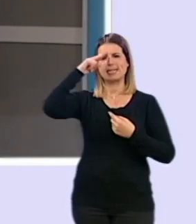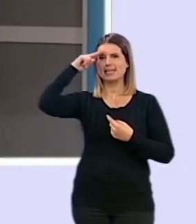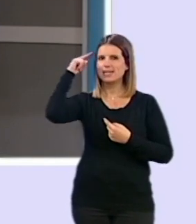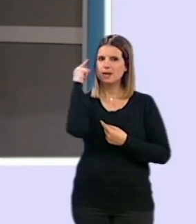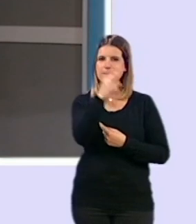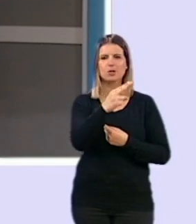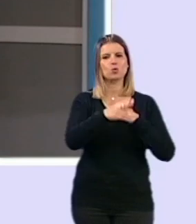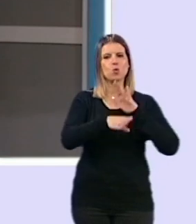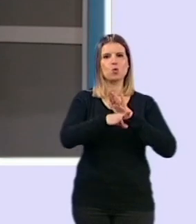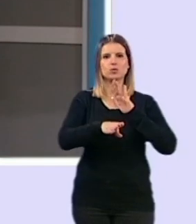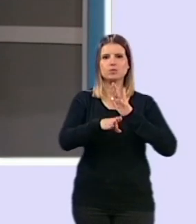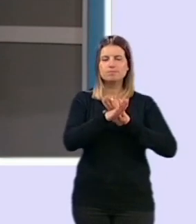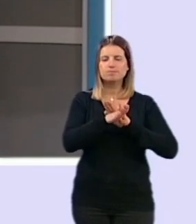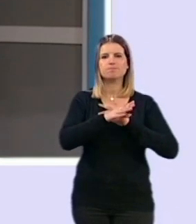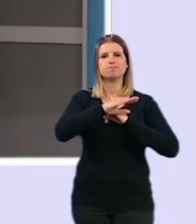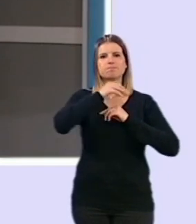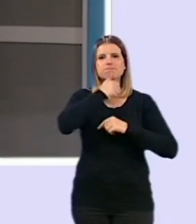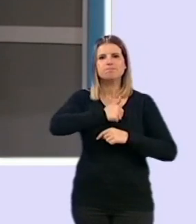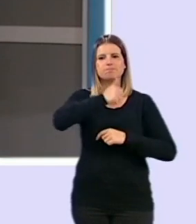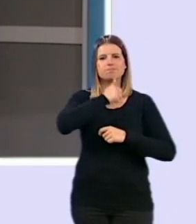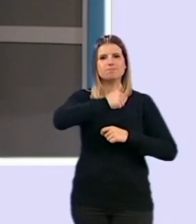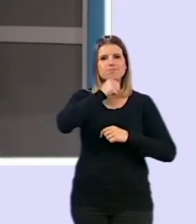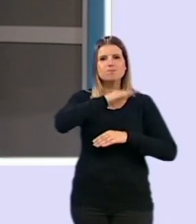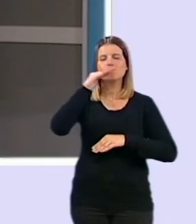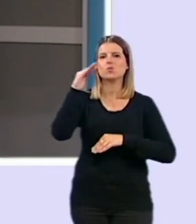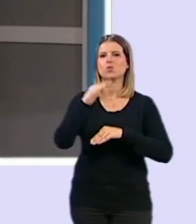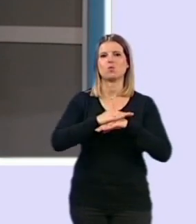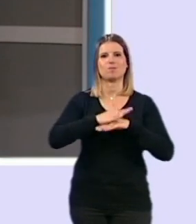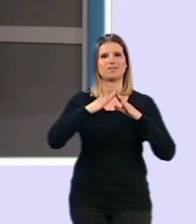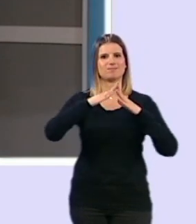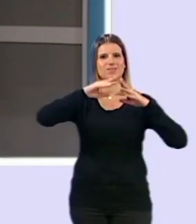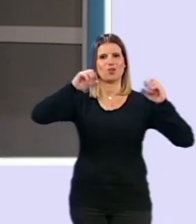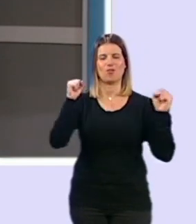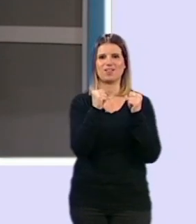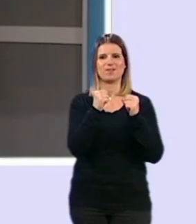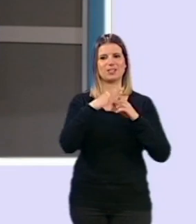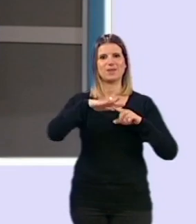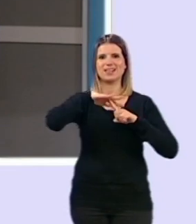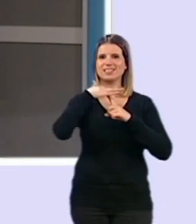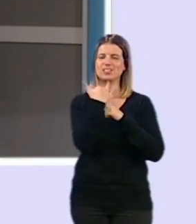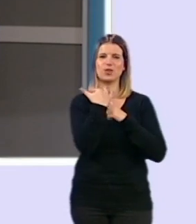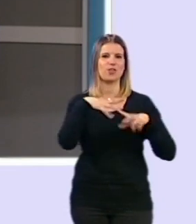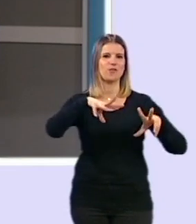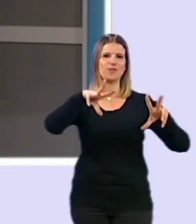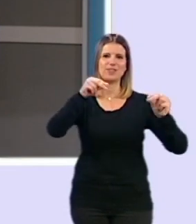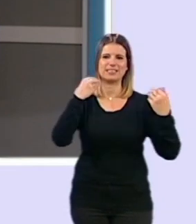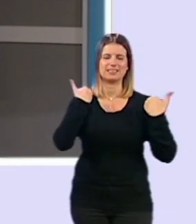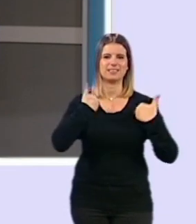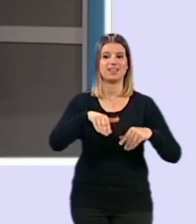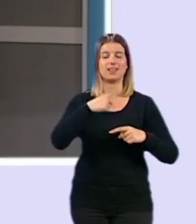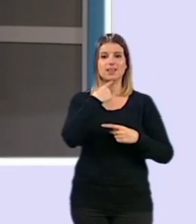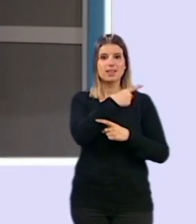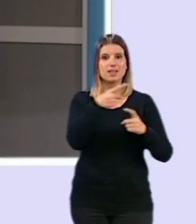están siguiendo a cabo el confinamiento para que salgamos lo antes posible de esta situación de pandemia. Decir que